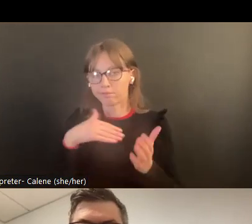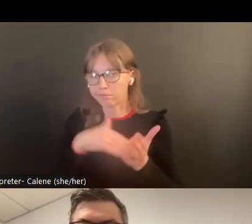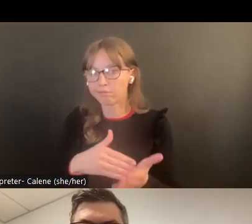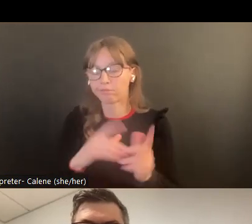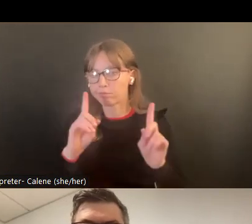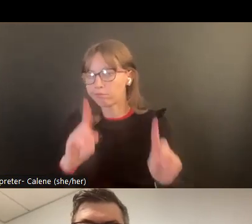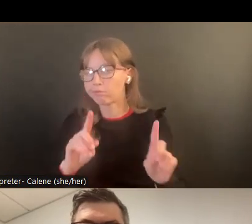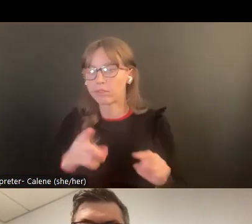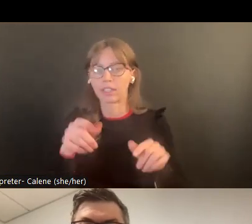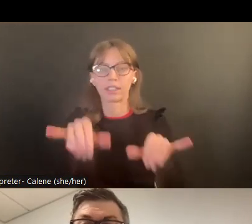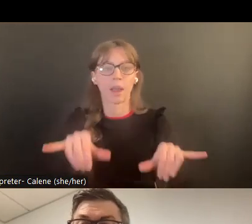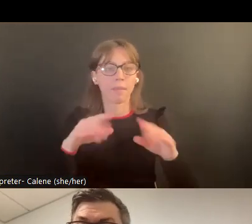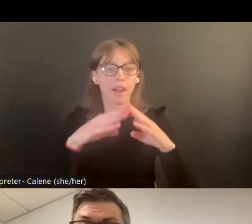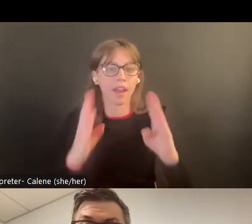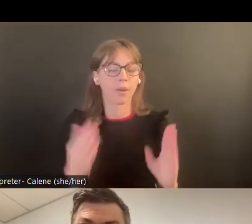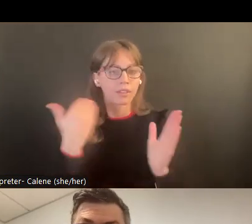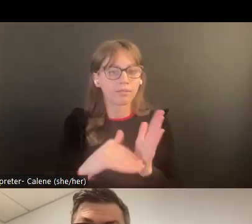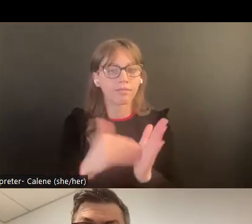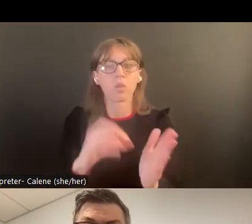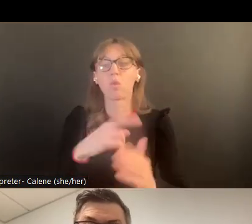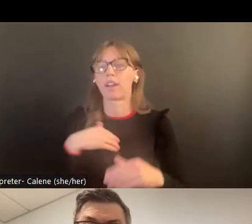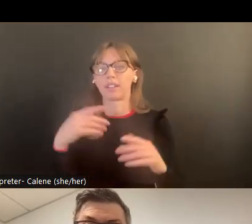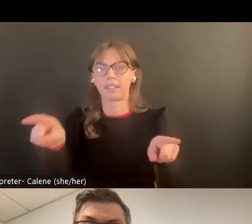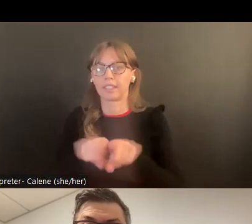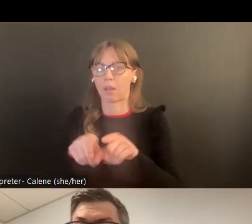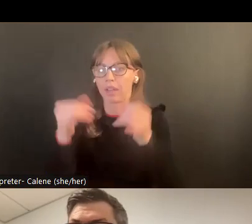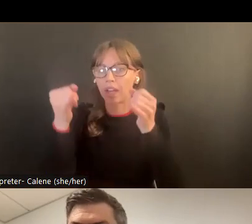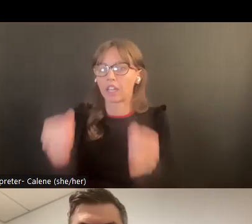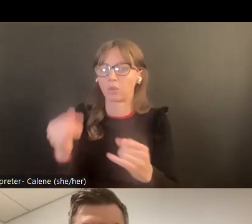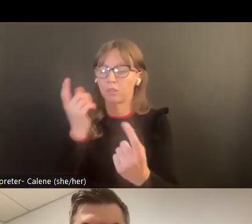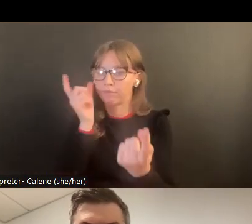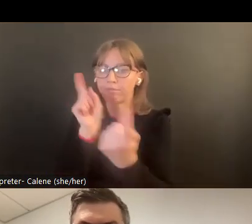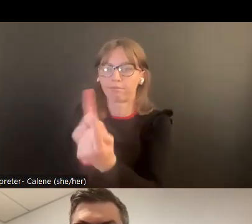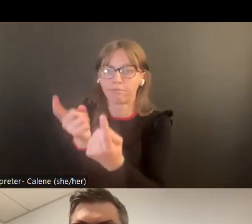que puede entonces estar sobre la víctima o el sobreviviente.